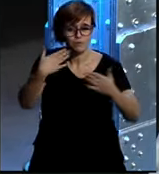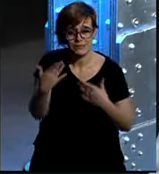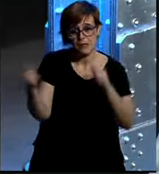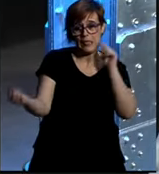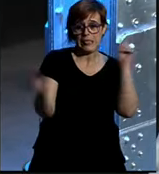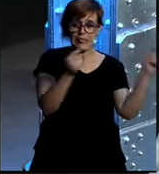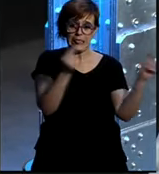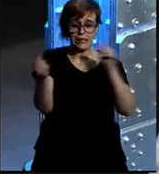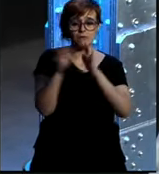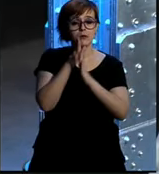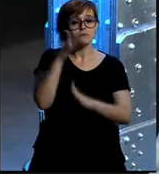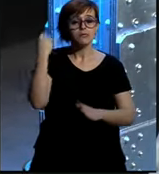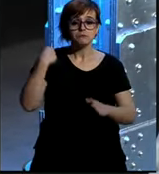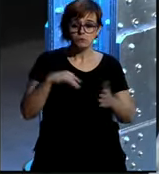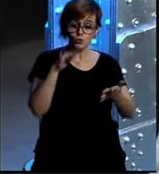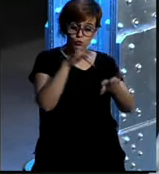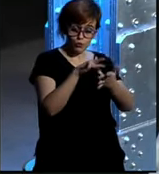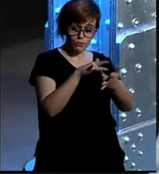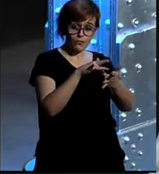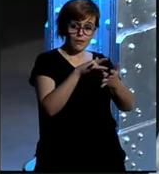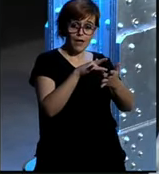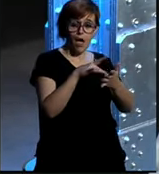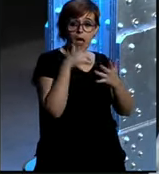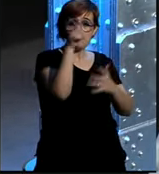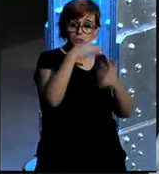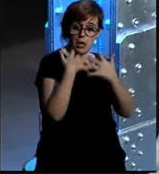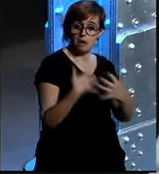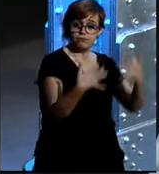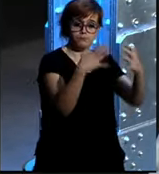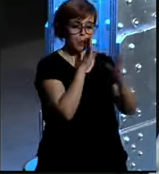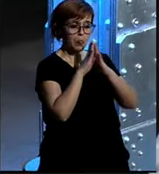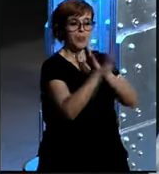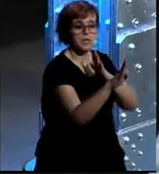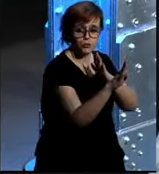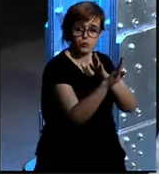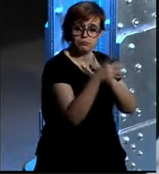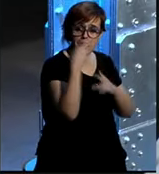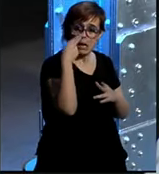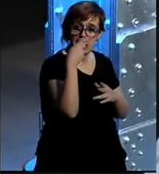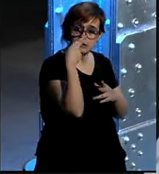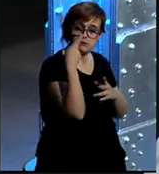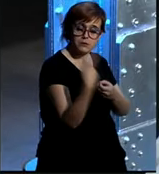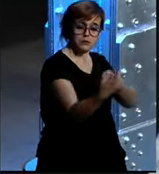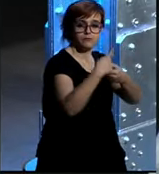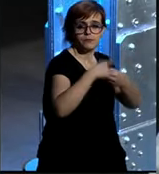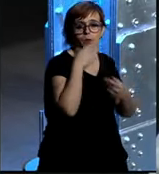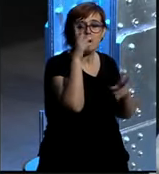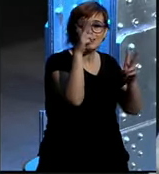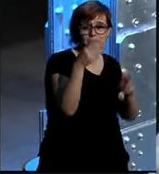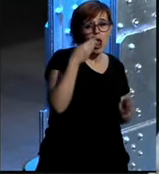directamente con aquellas audiencias a las que nos dirigimos que quieren conocer más sobre cómo L'Oreal